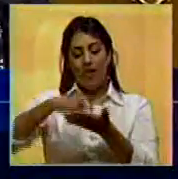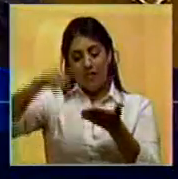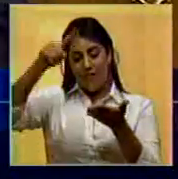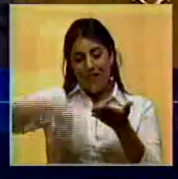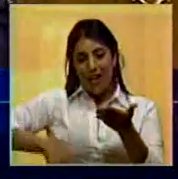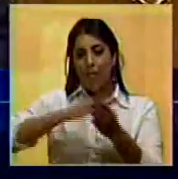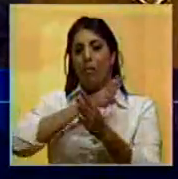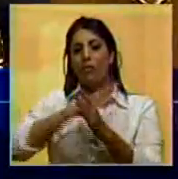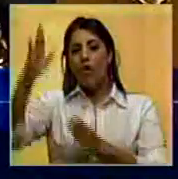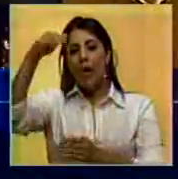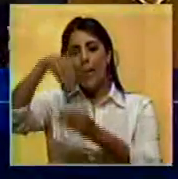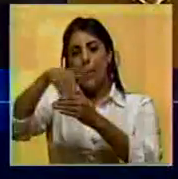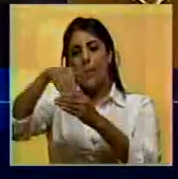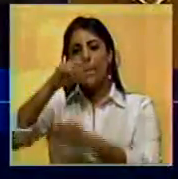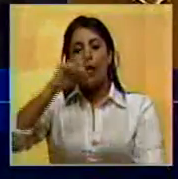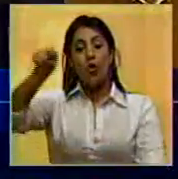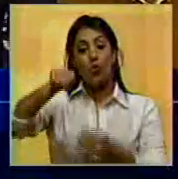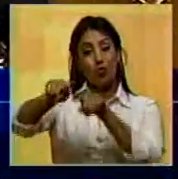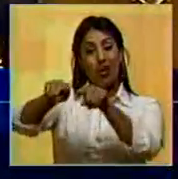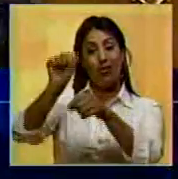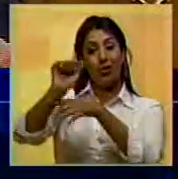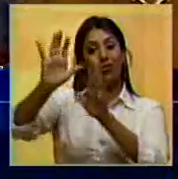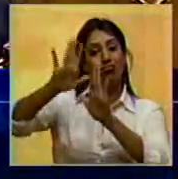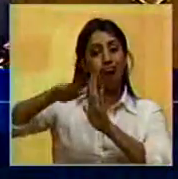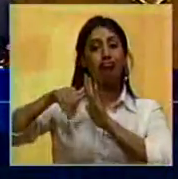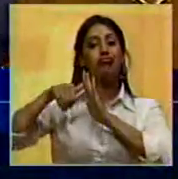revocatorio y se lo robaron